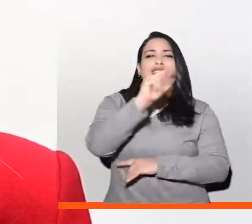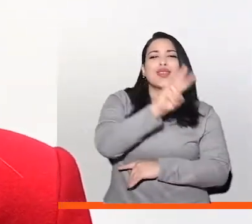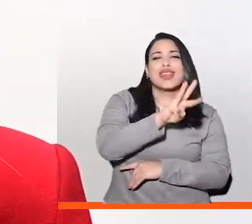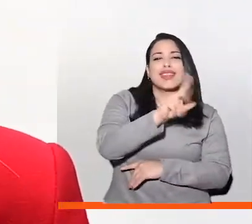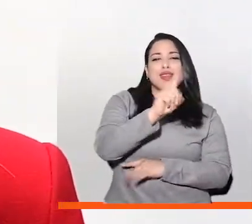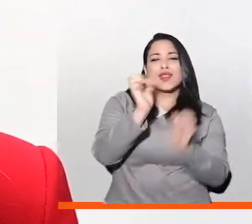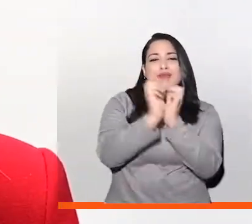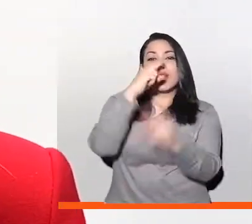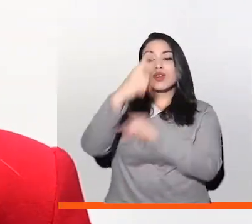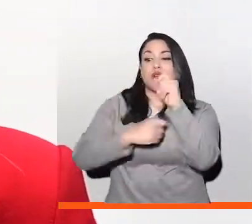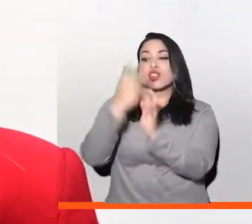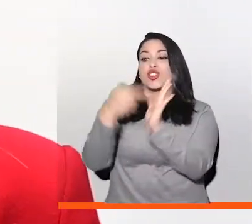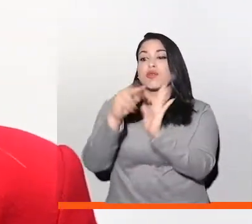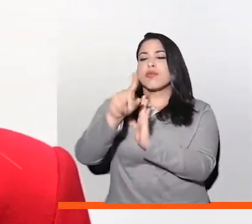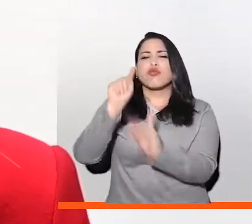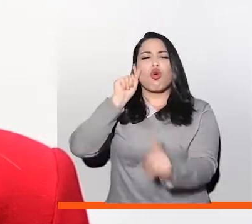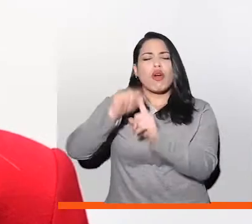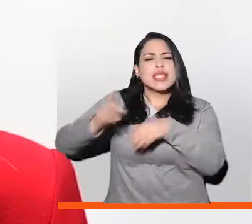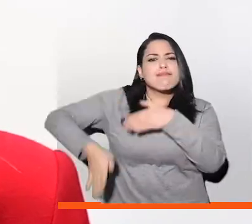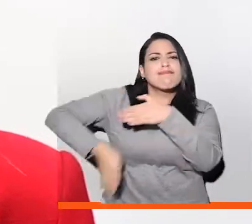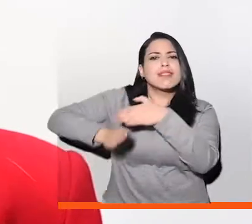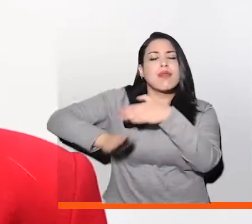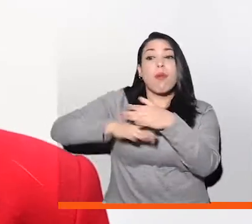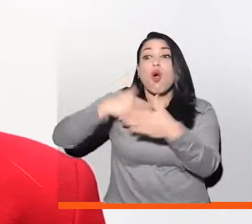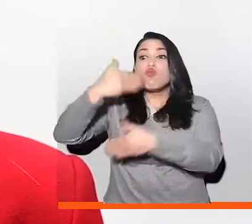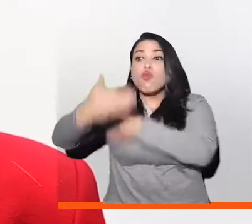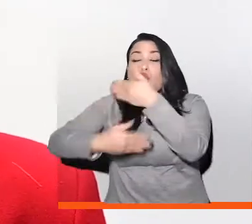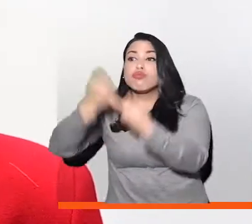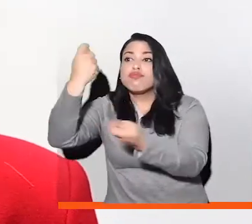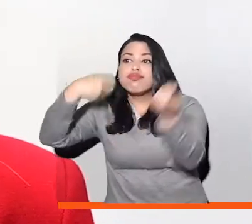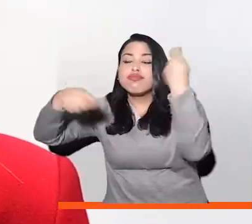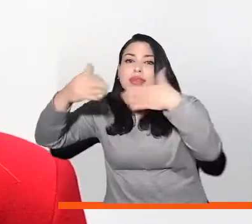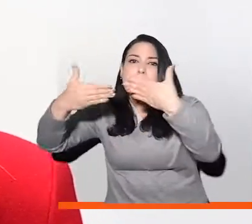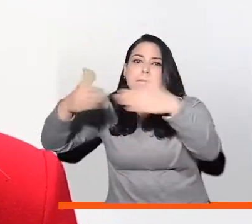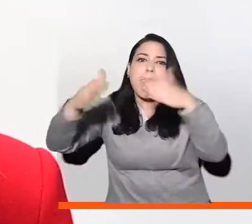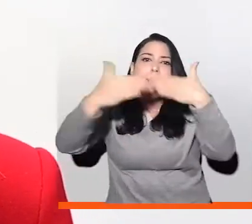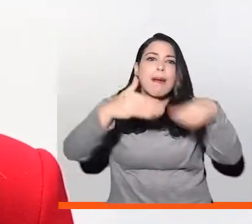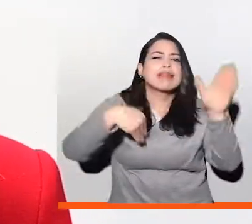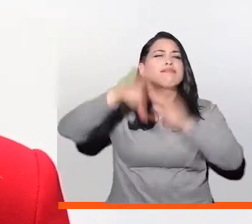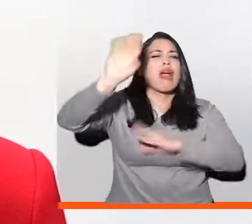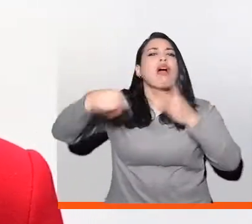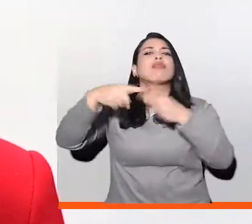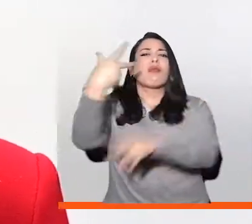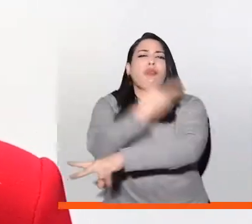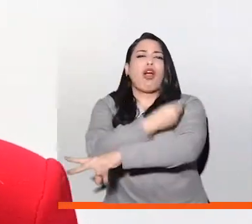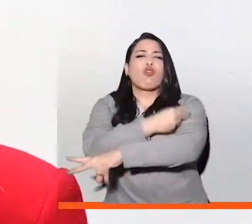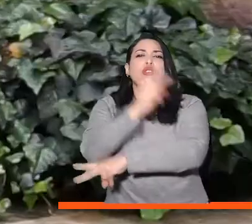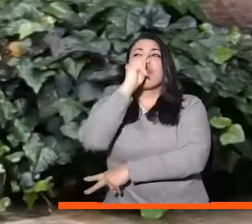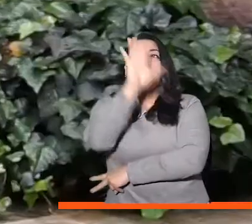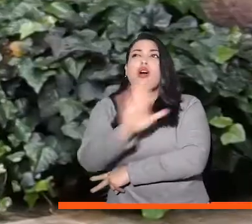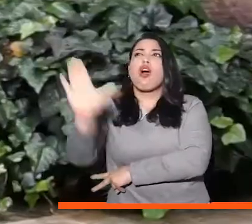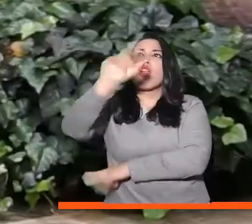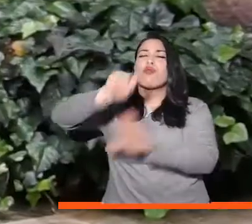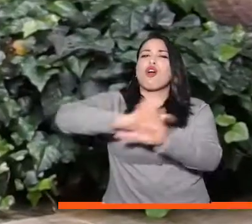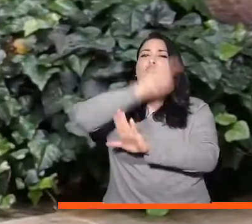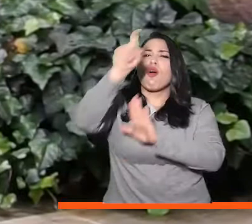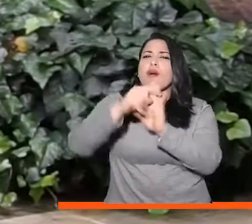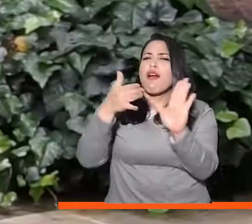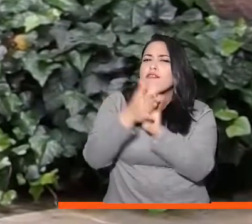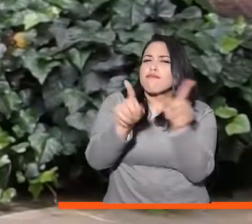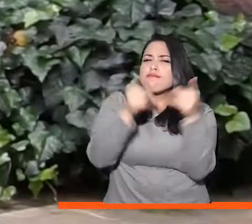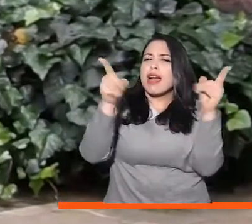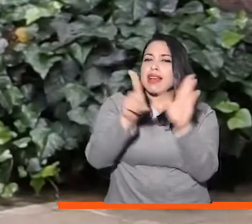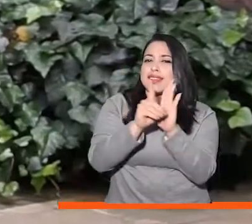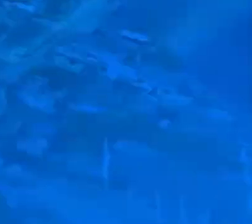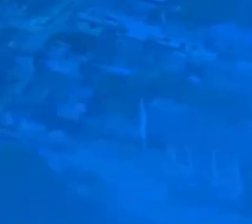mayo del 2021 para avanzar en la reactivación económica y la vacunación masiva en el país Conozcamos más de